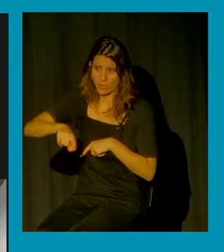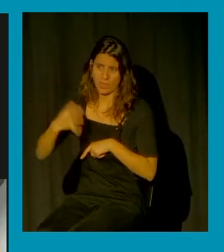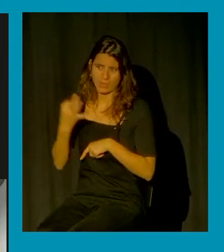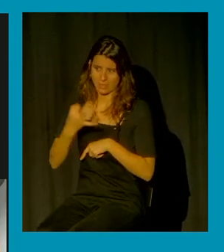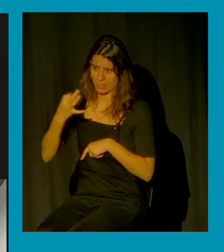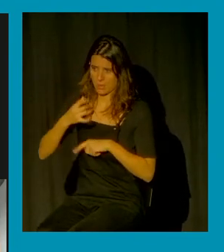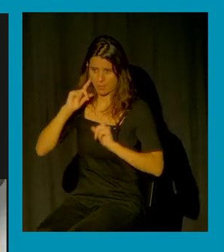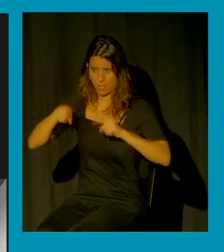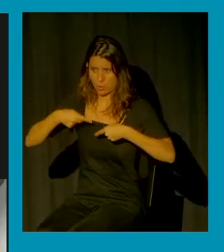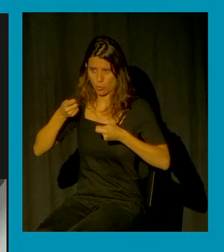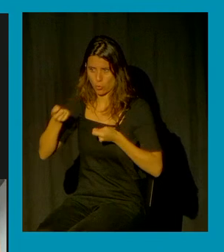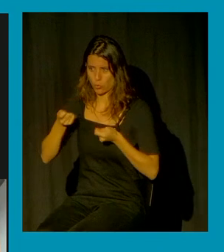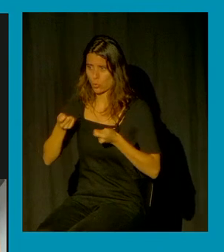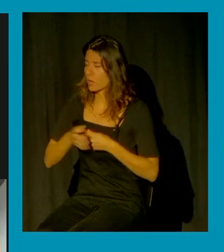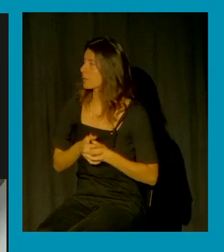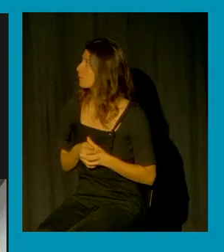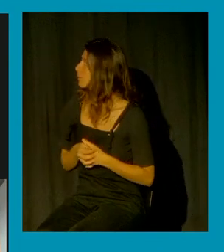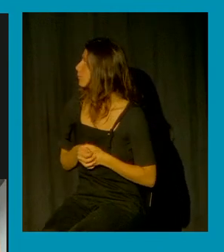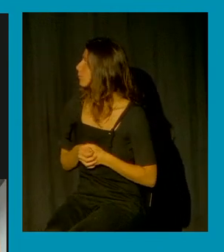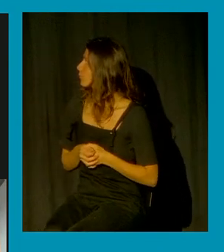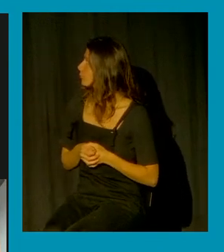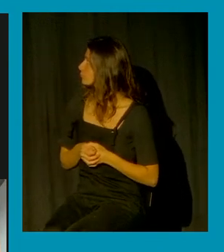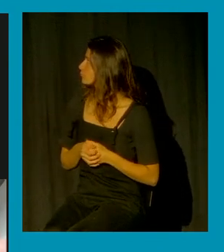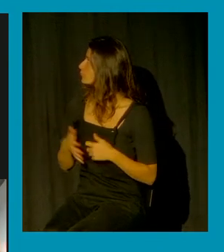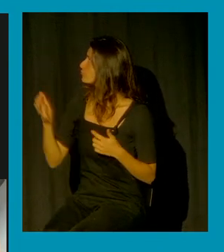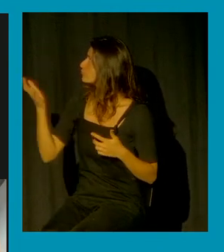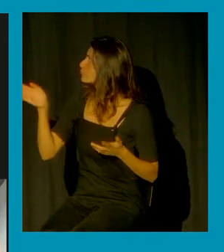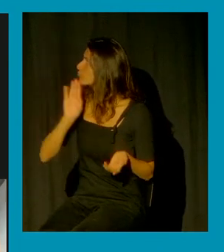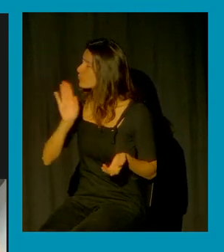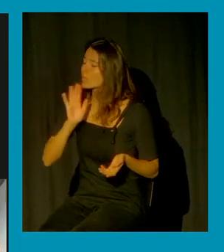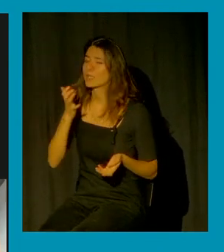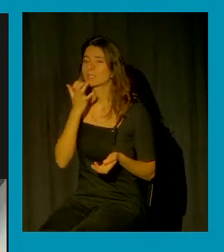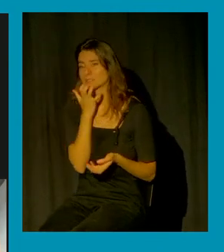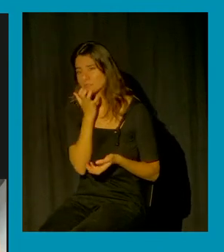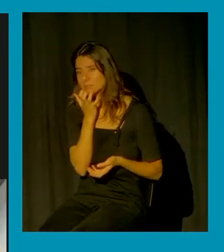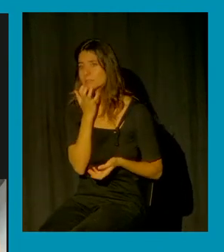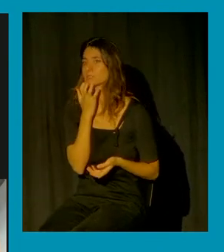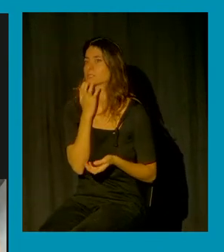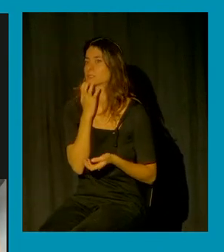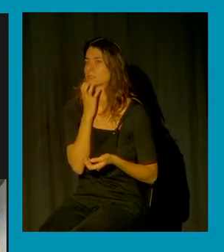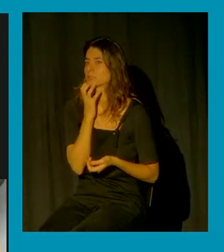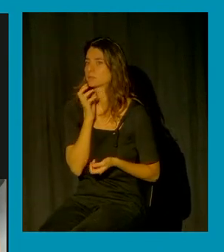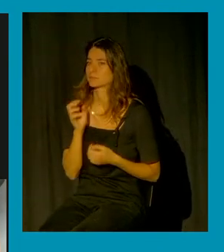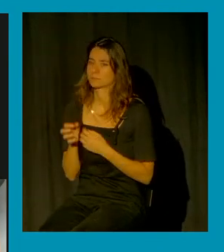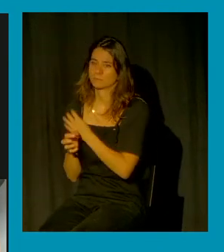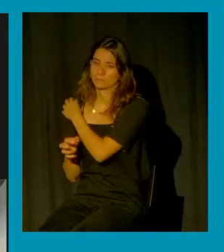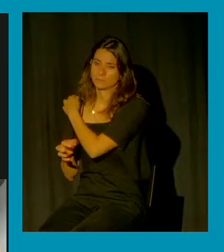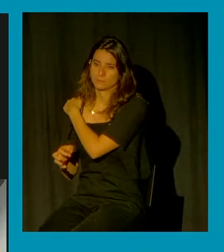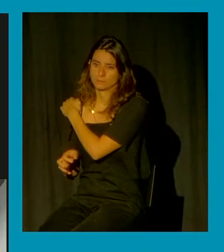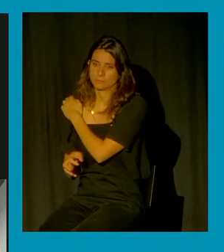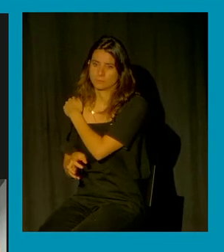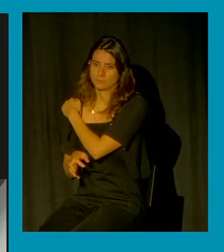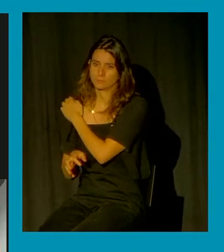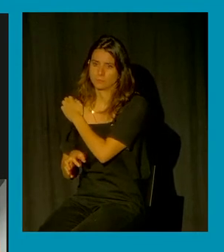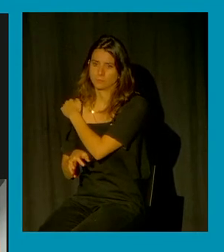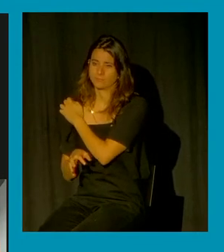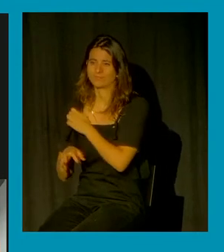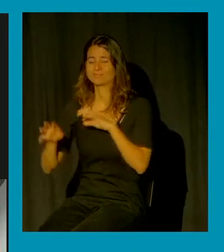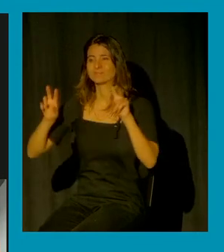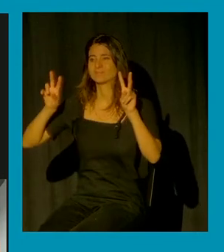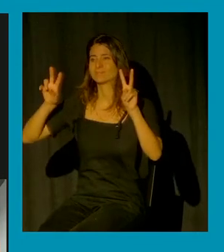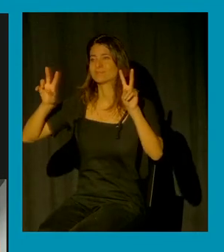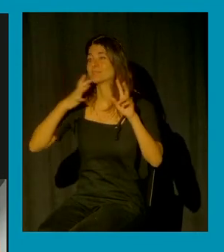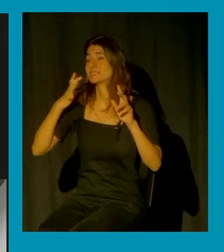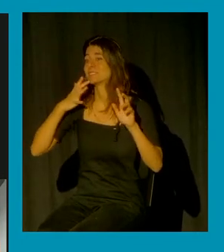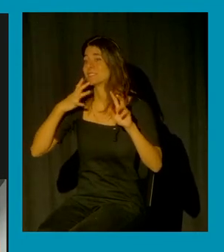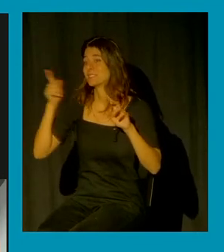estas mismas campañas además se producen dentro de lo que interpretamos como las representaciones sobre el peligro sexual dentro de